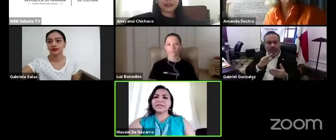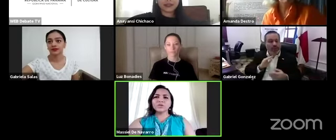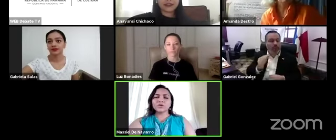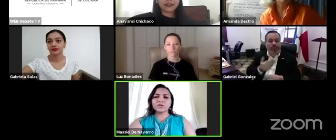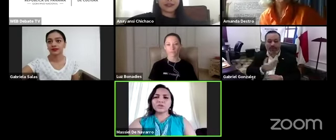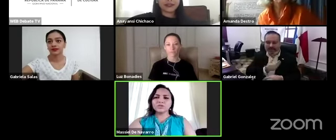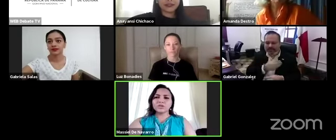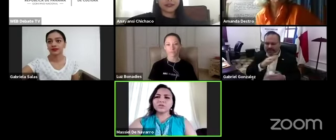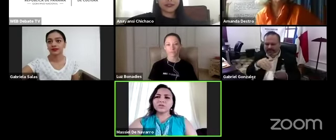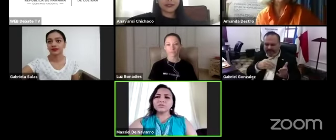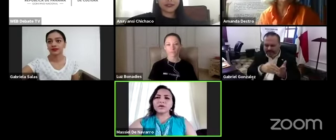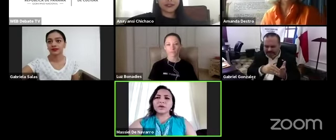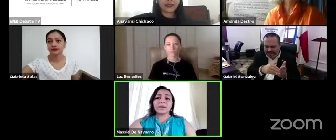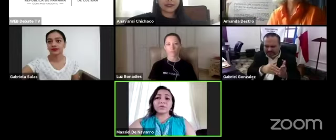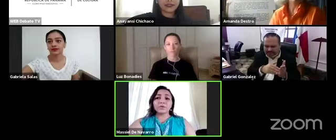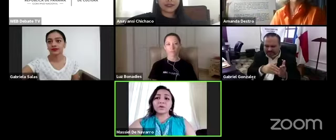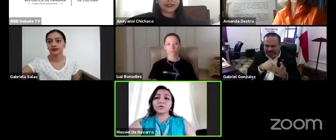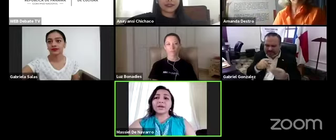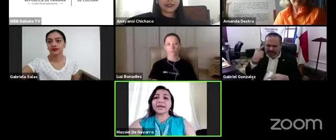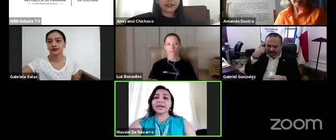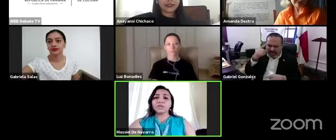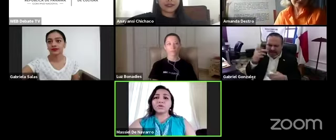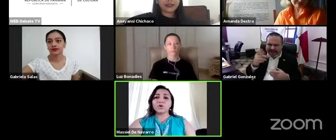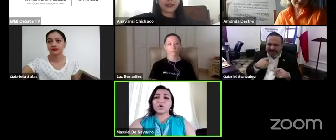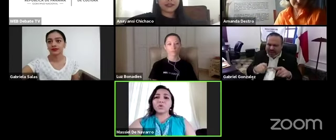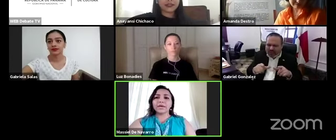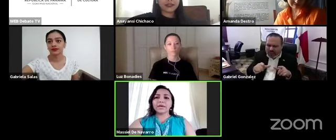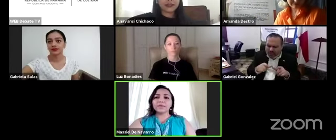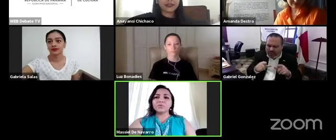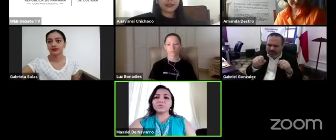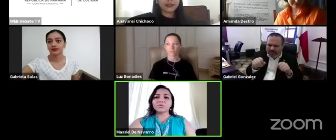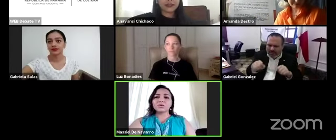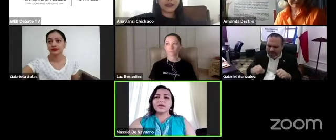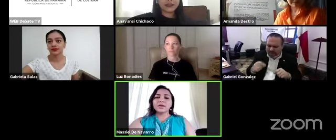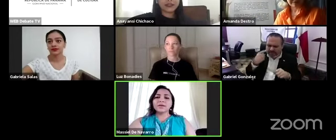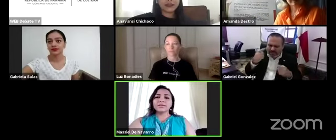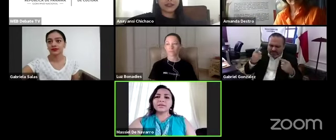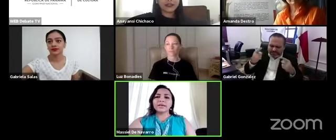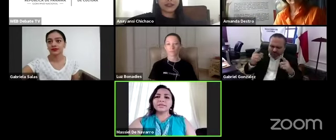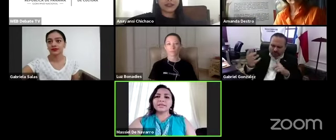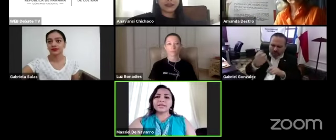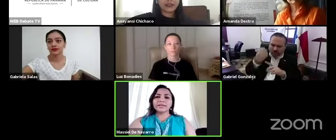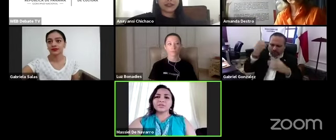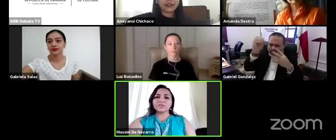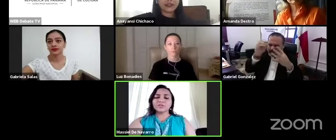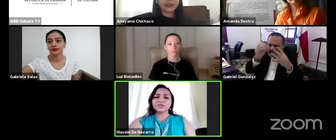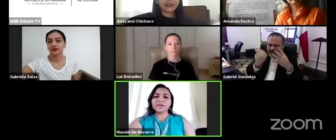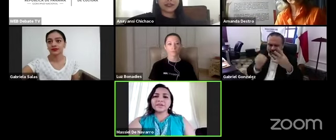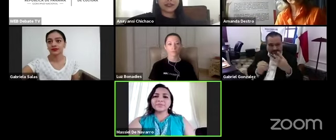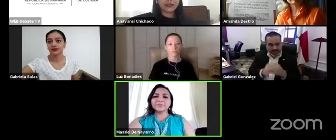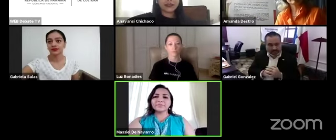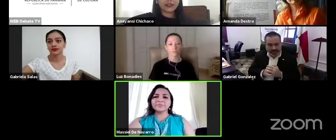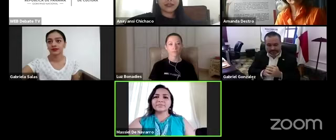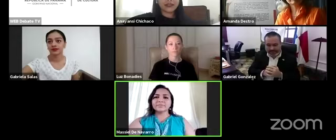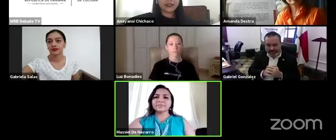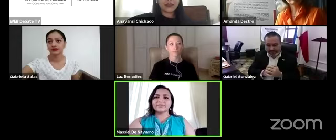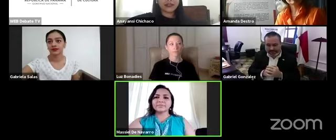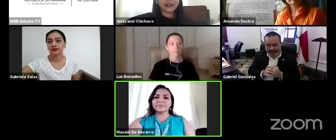dentro de nuestros centros para poder lograr estos objetivos de integración social.